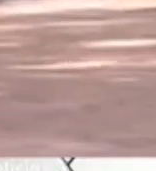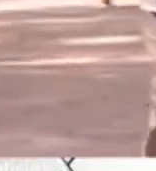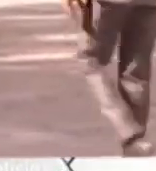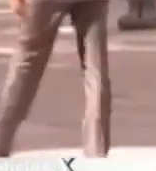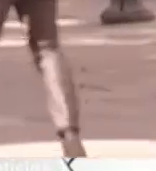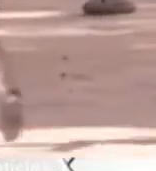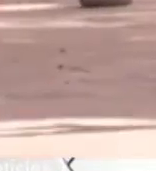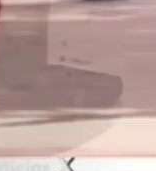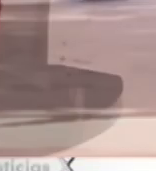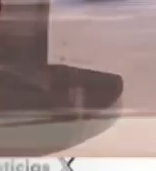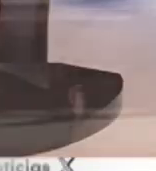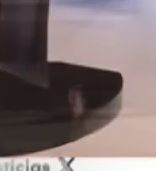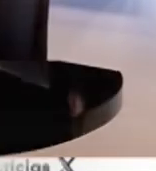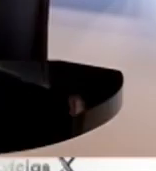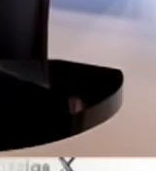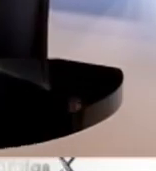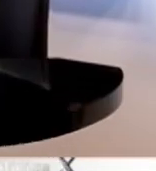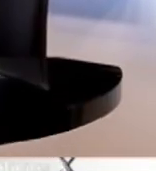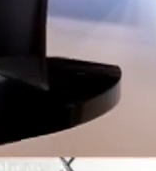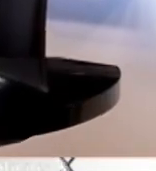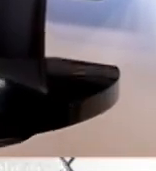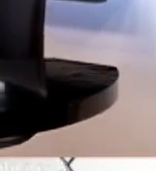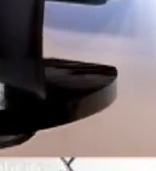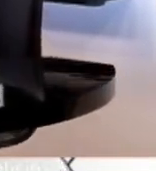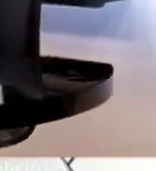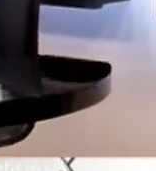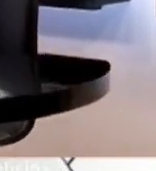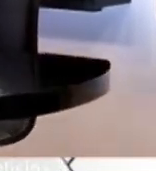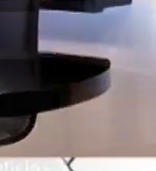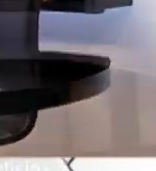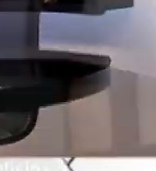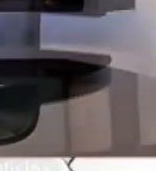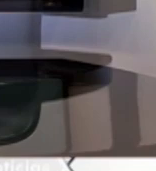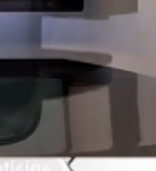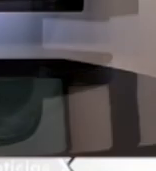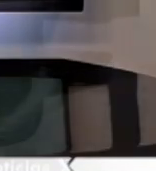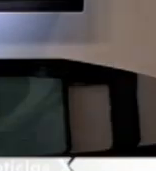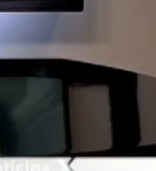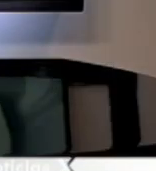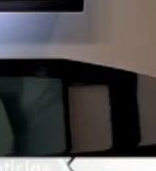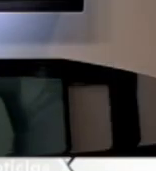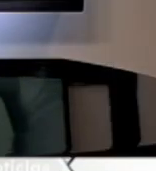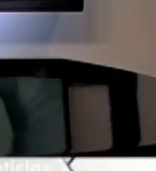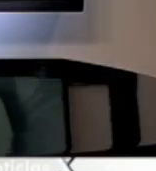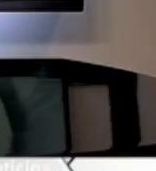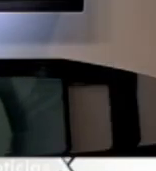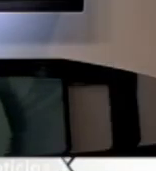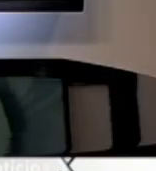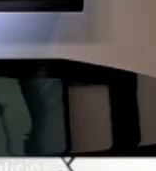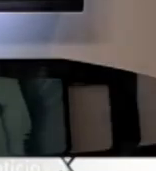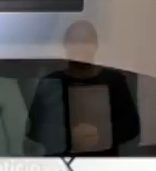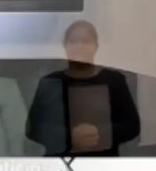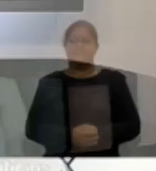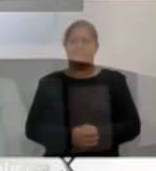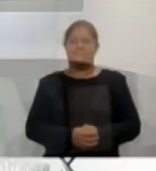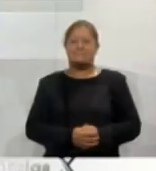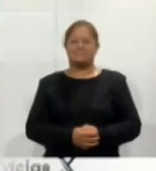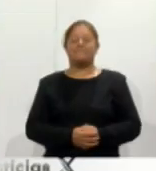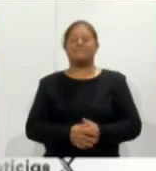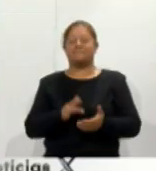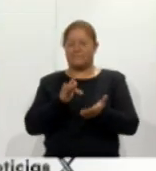Regresamos Gracias por continuar